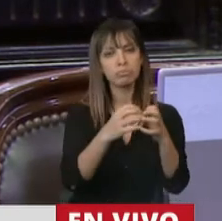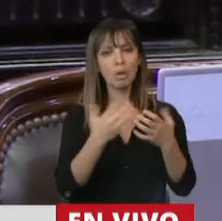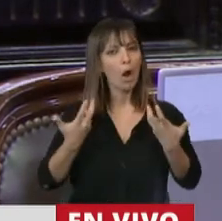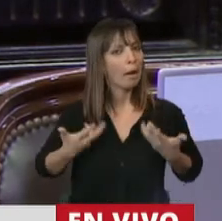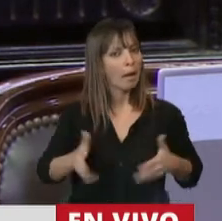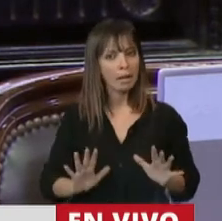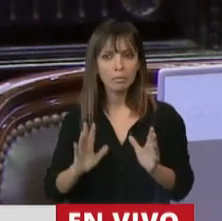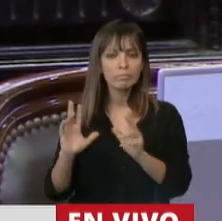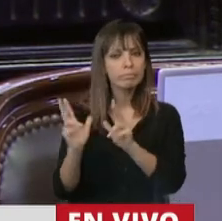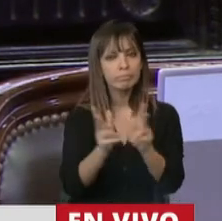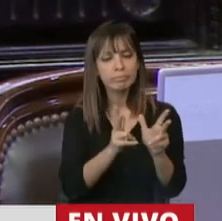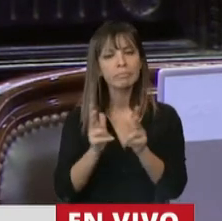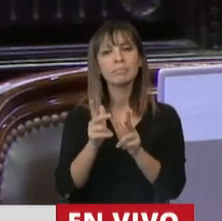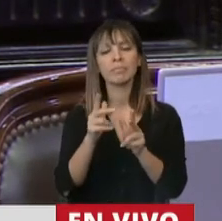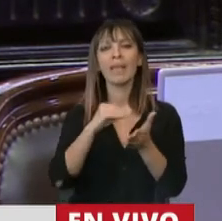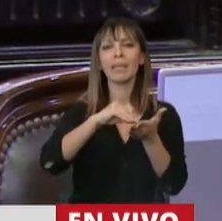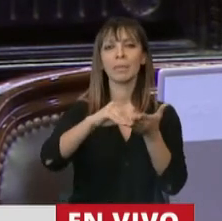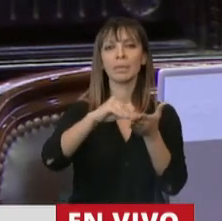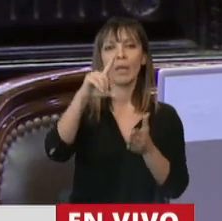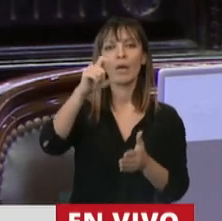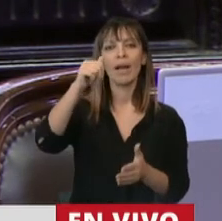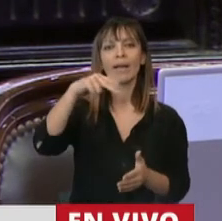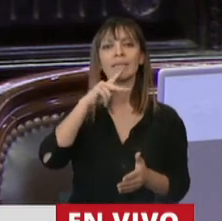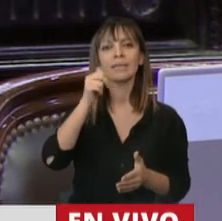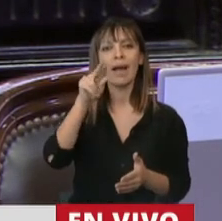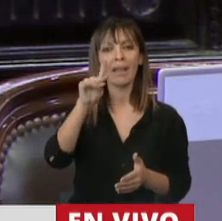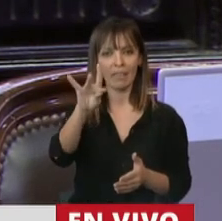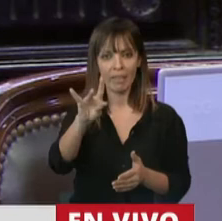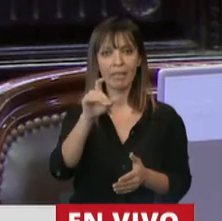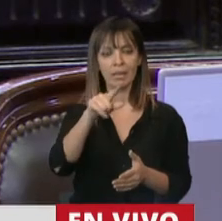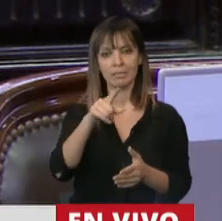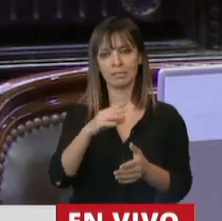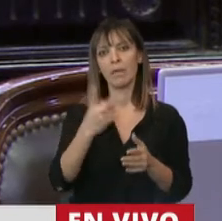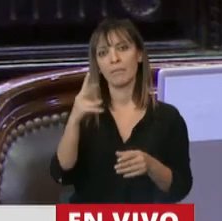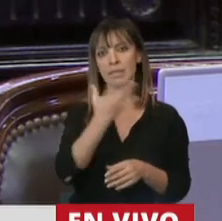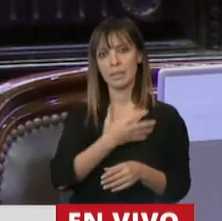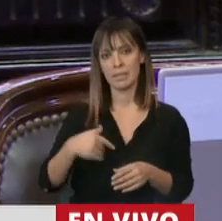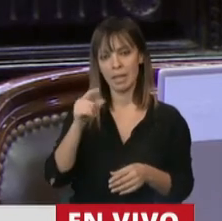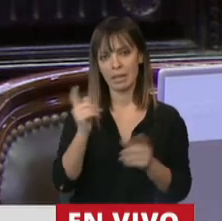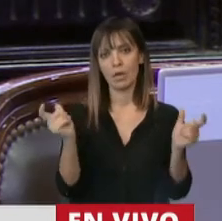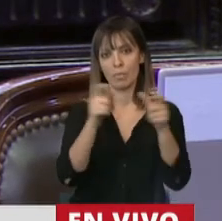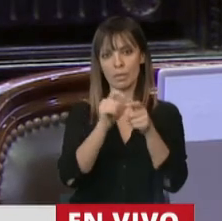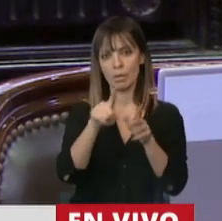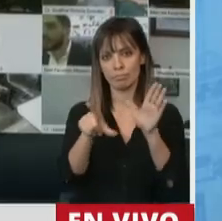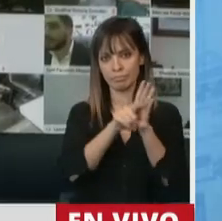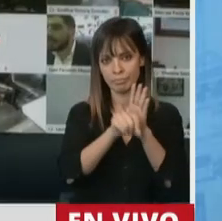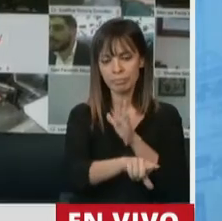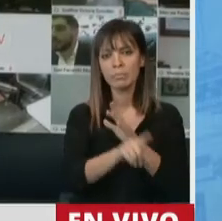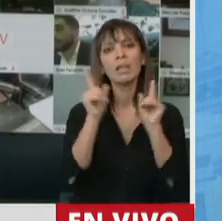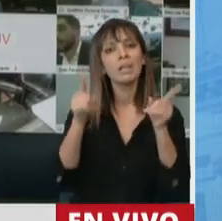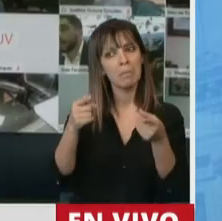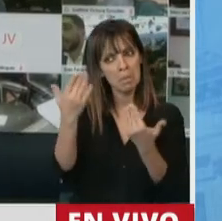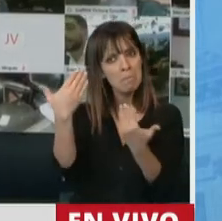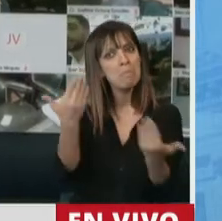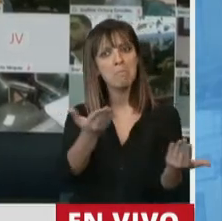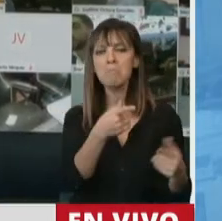del diputado Cantar, el vicepresidente de la Comisión de Legislación Laboral. Quiero destacar el trabajo de todos los